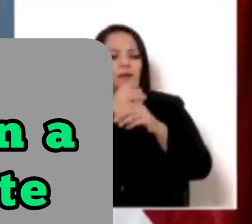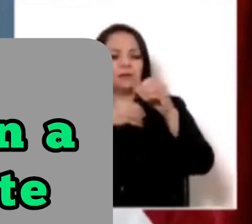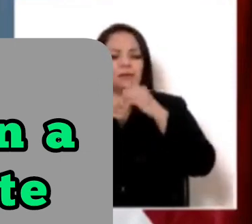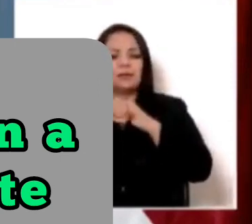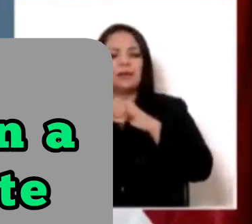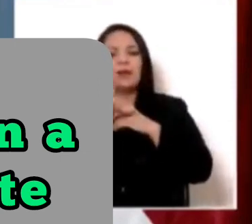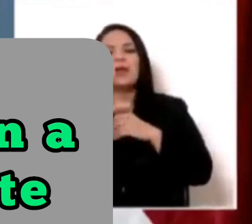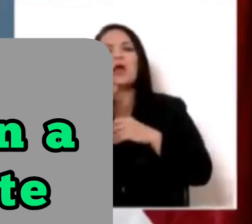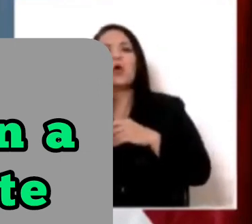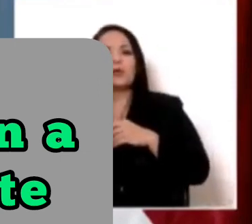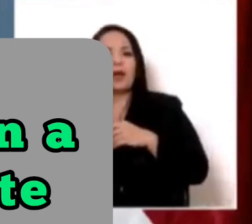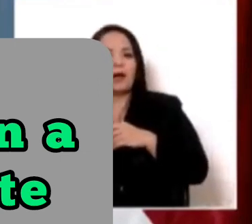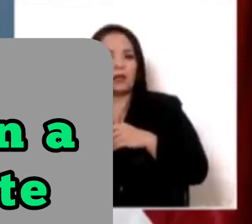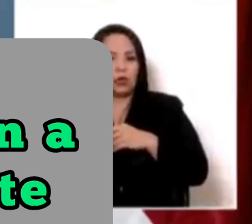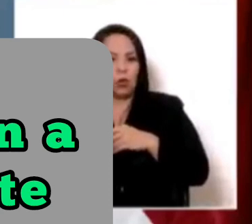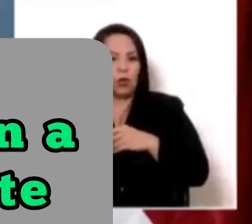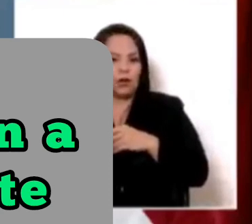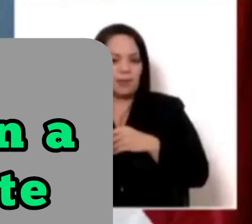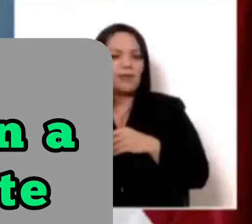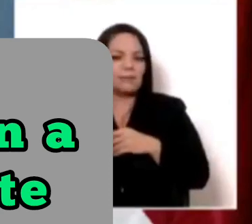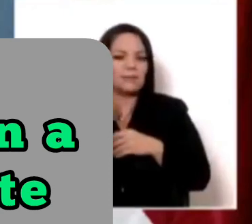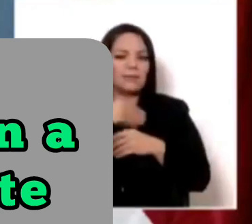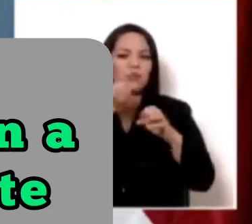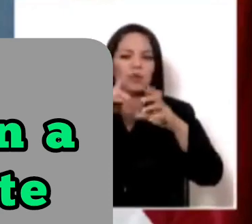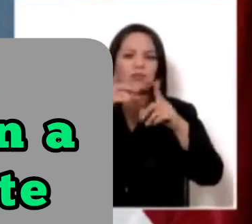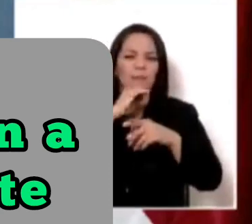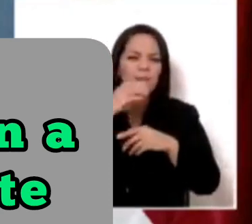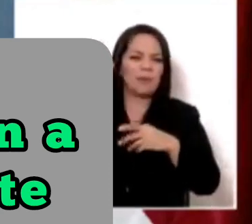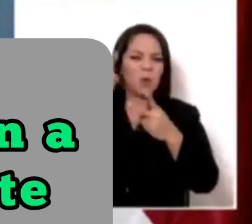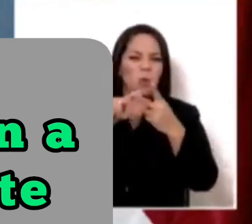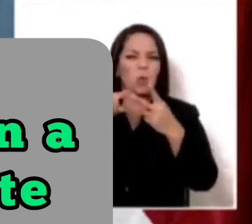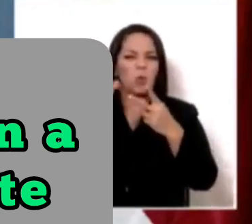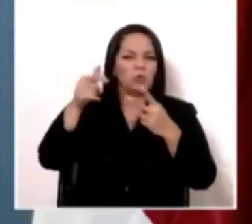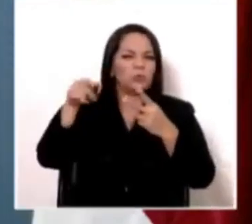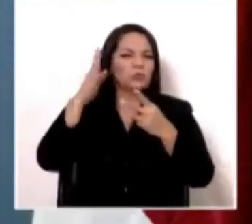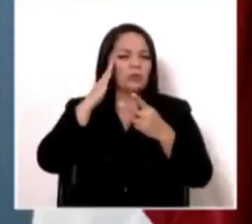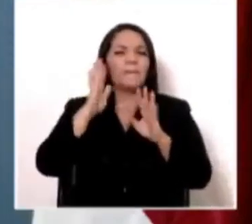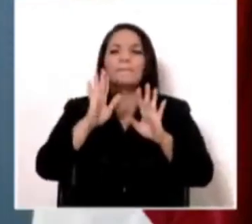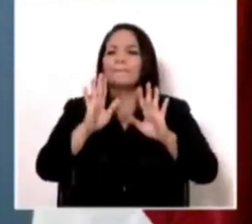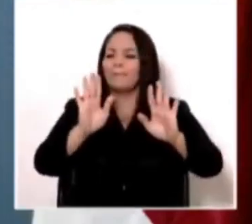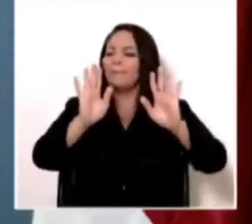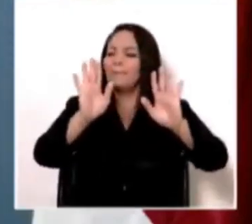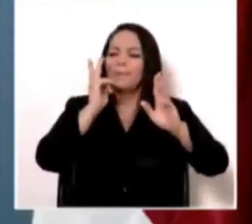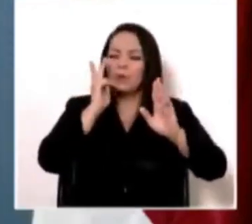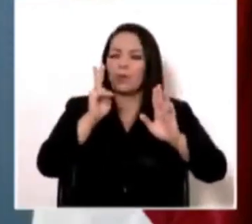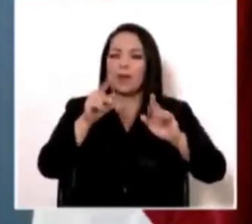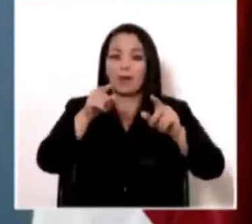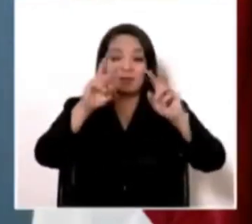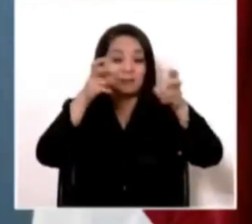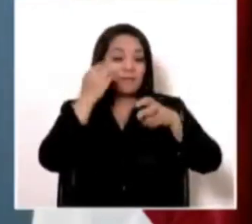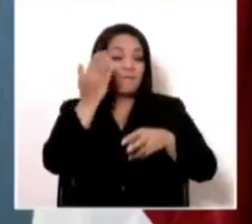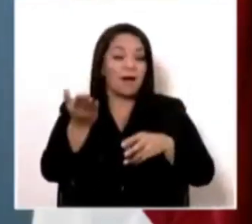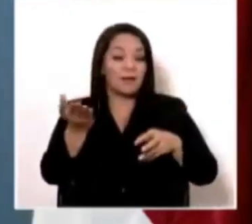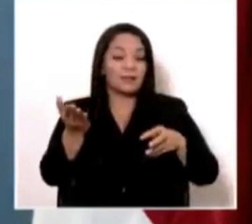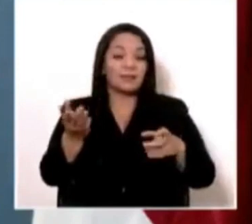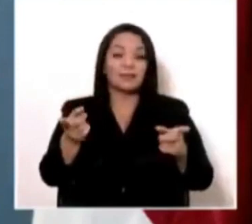en el Ministerio de Educación. Mire, esto no es fácil.